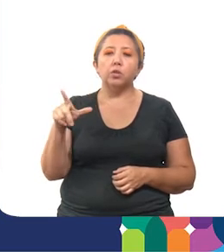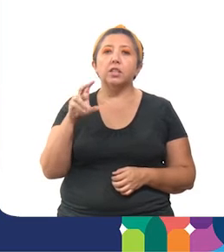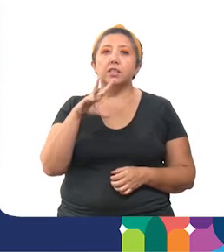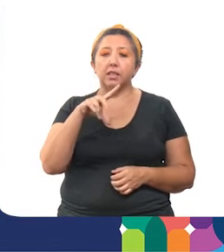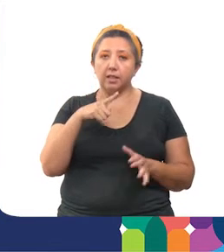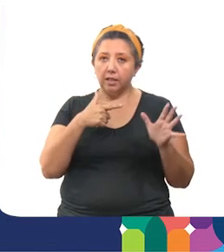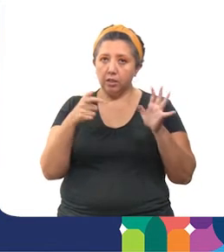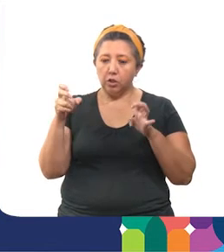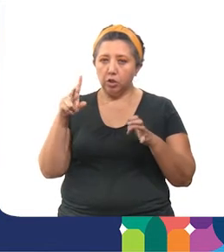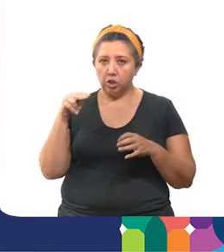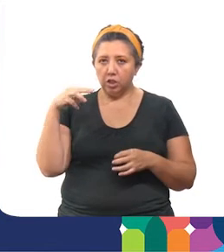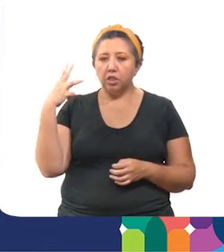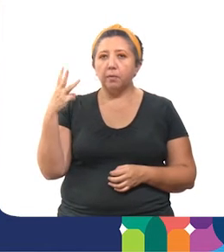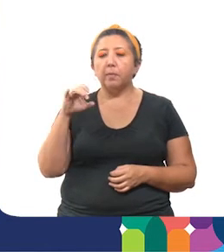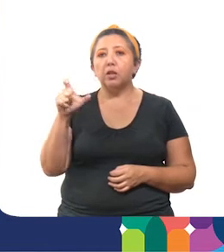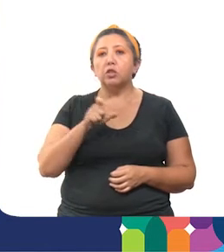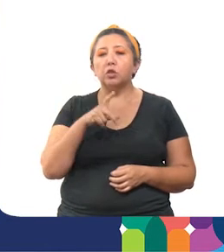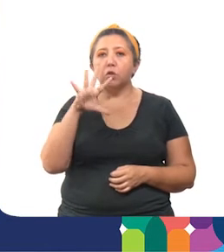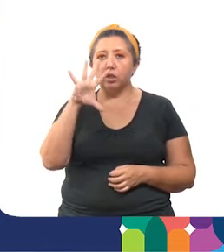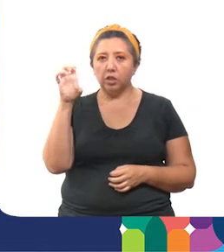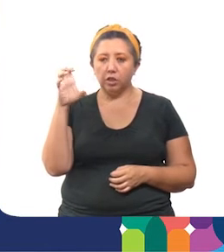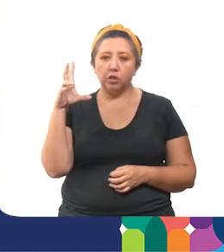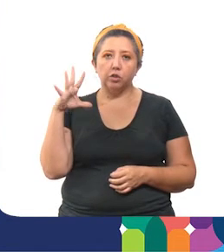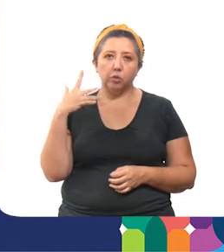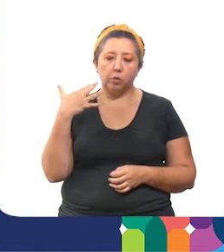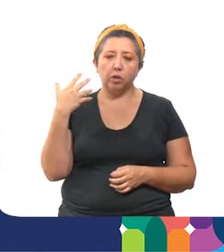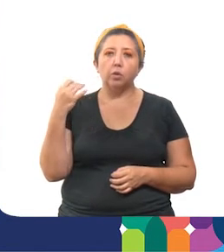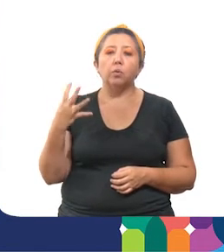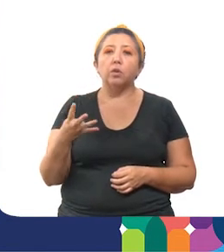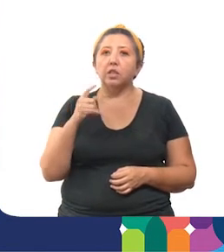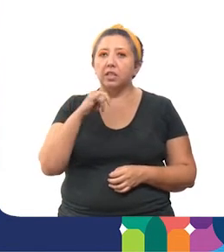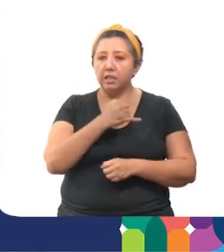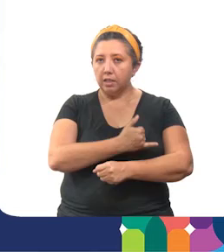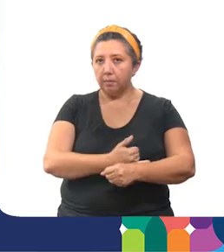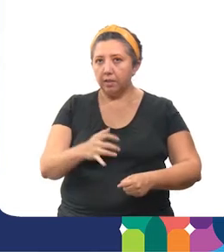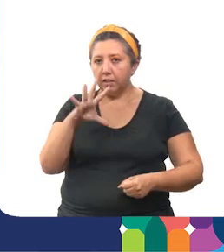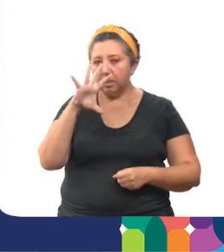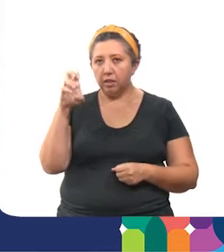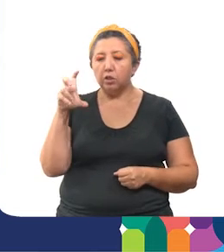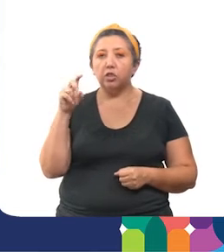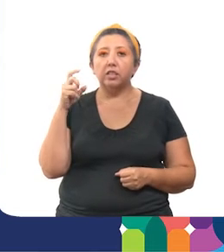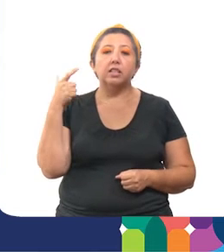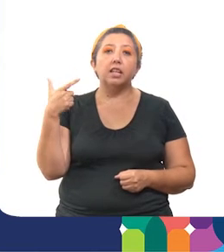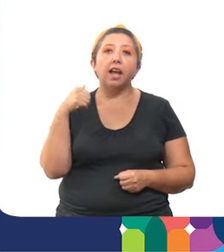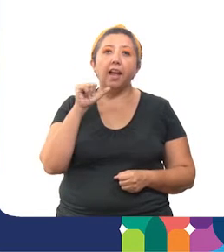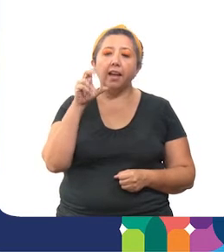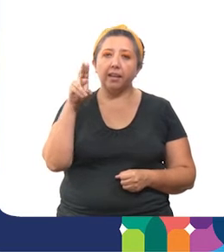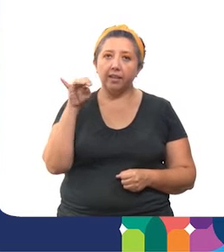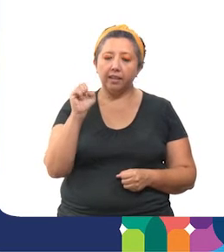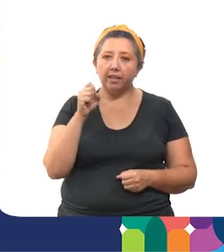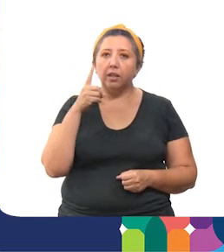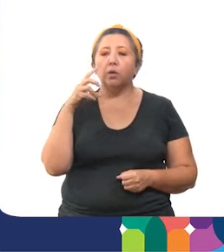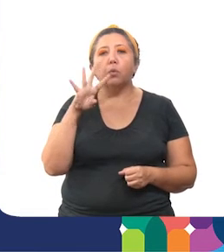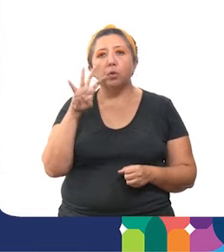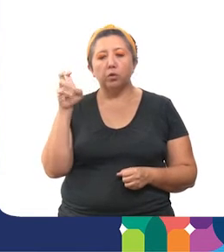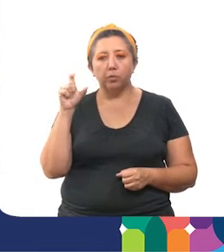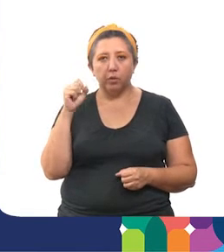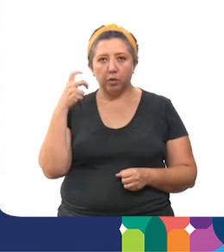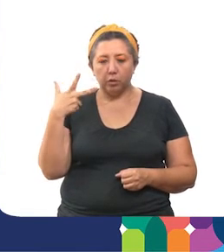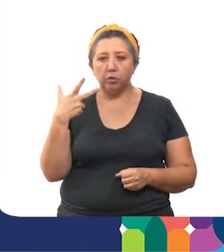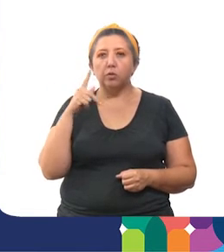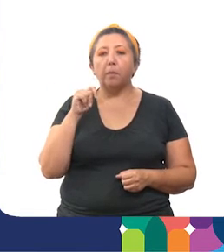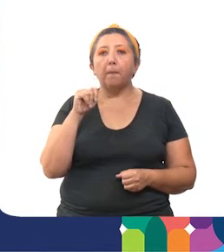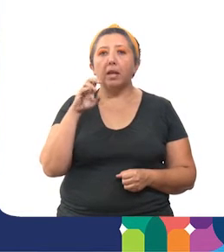783, Mashcanú 554, Isamal 537, Acanqué 428,